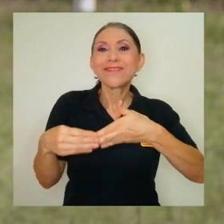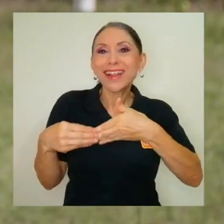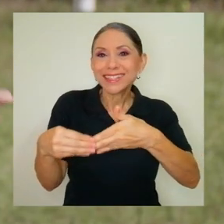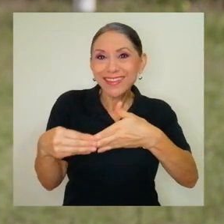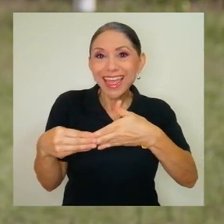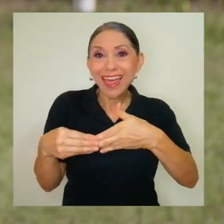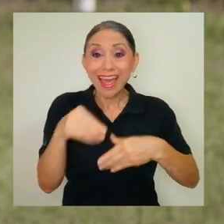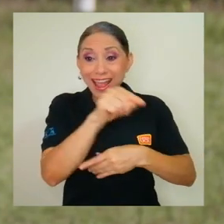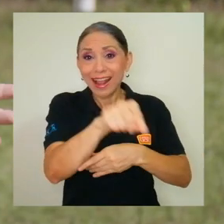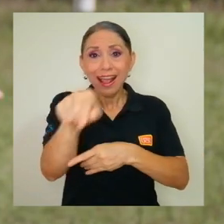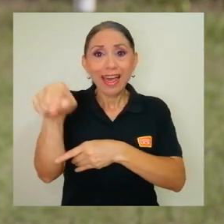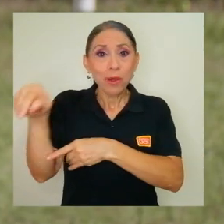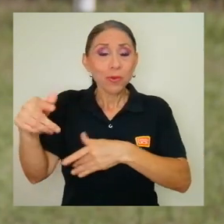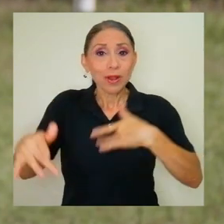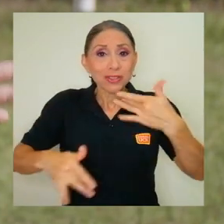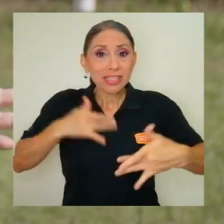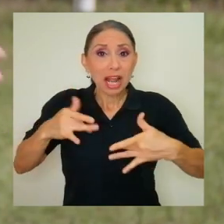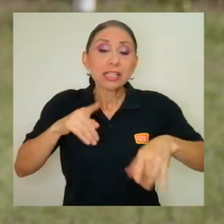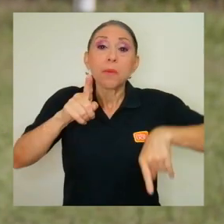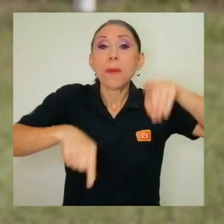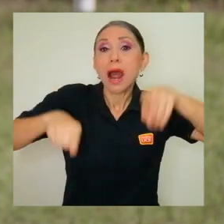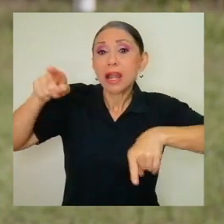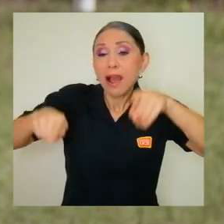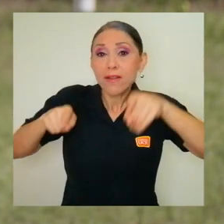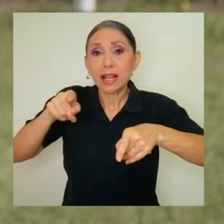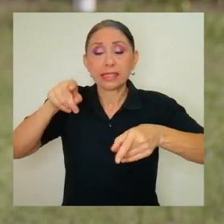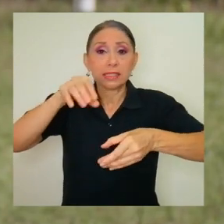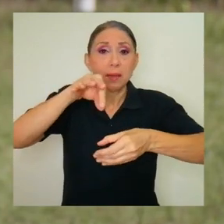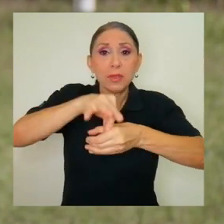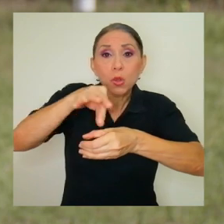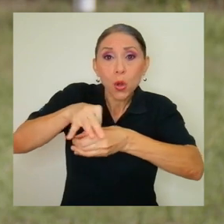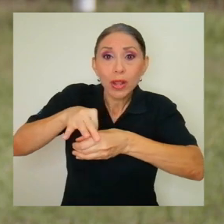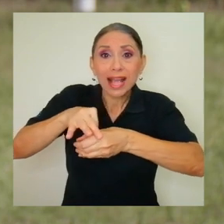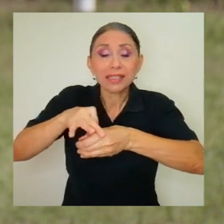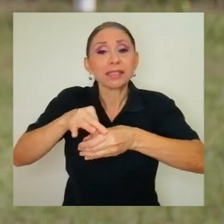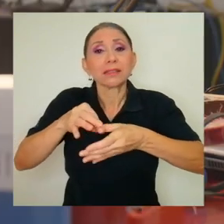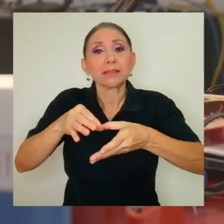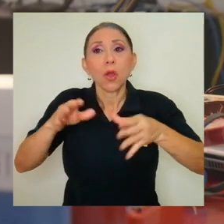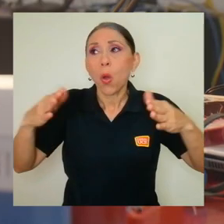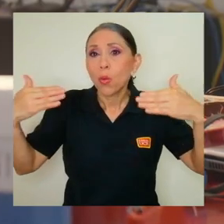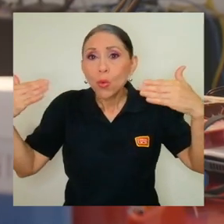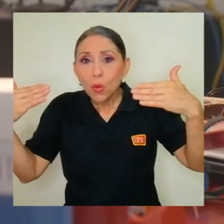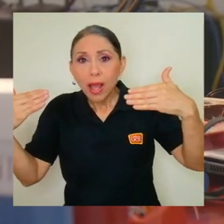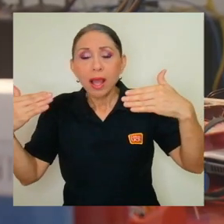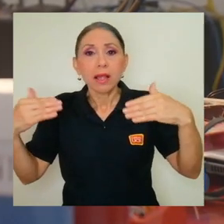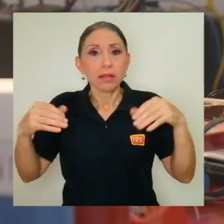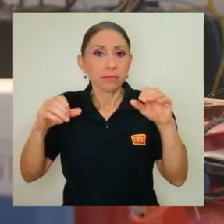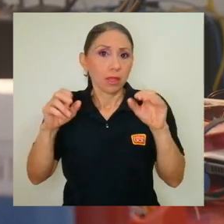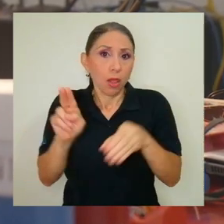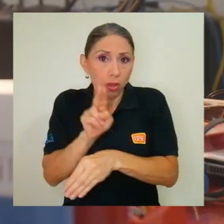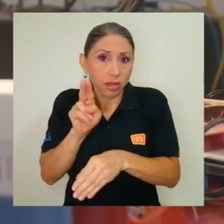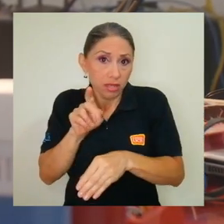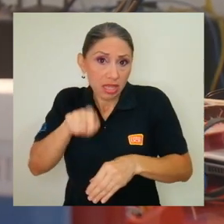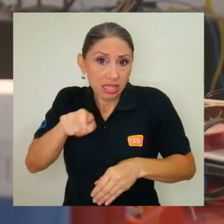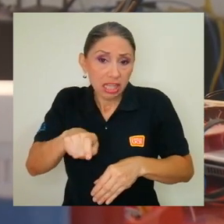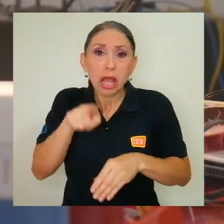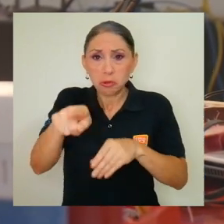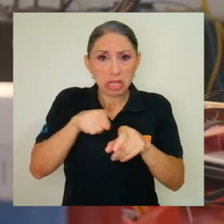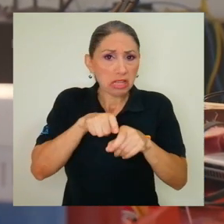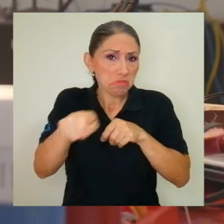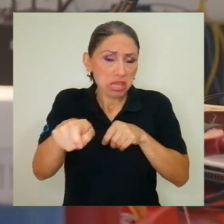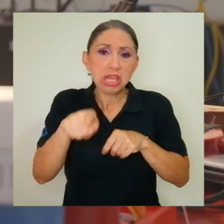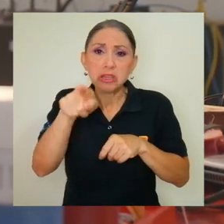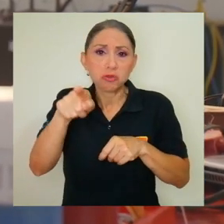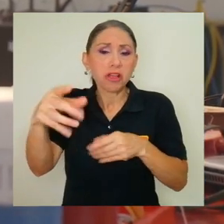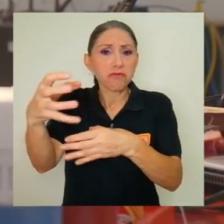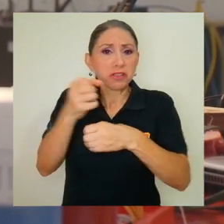de que cada uno de los sensores y de las variables meteorológicas o agrometeorológicas que le interesa medir, las mide donde lo necesita e inalámbricamente recibe